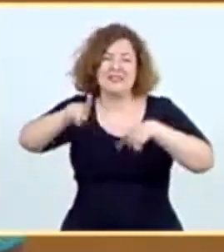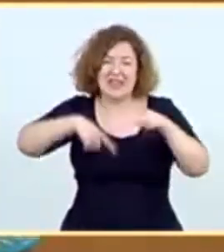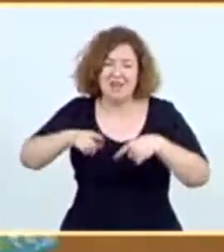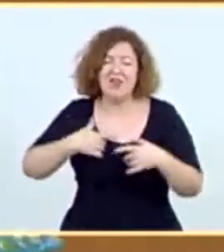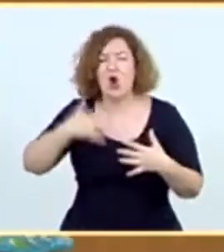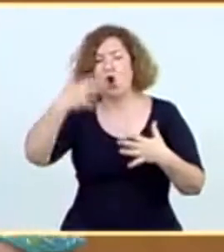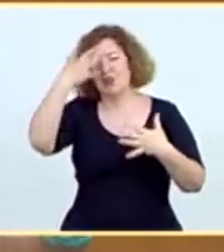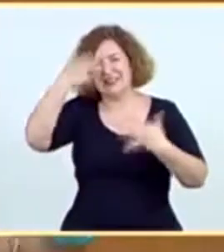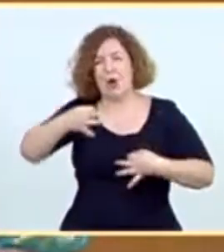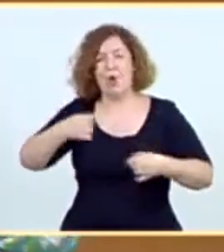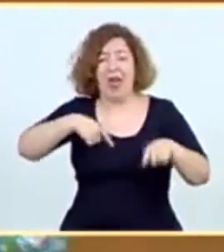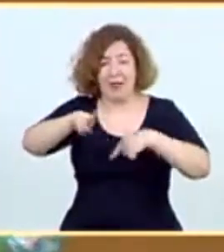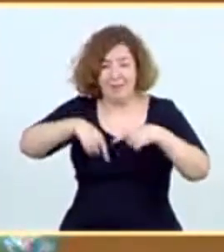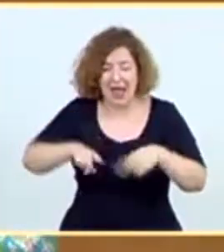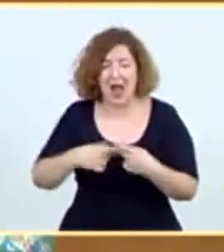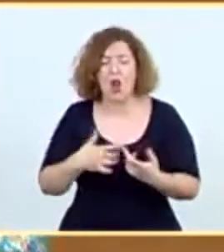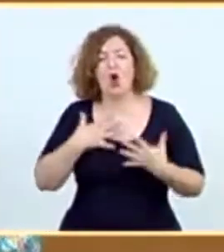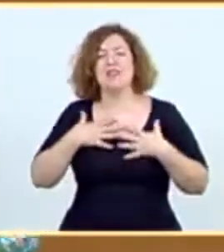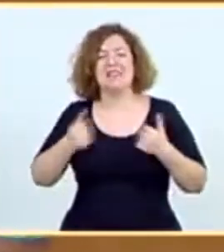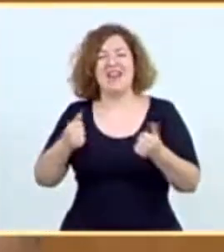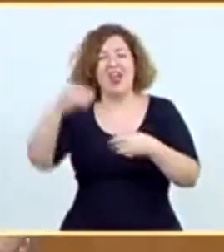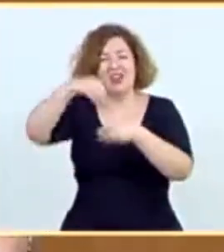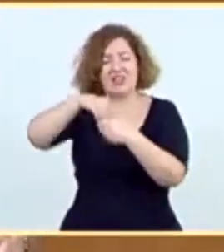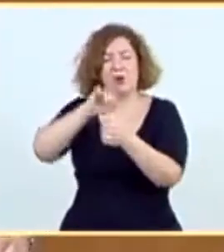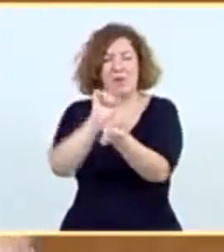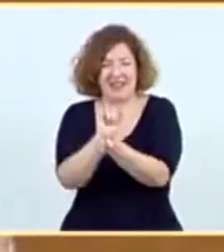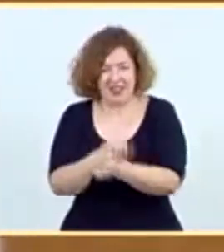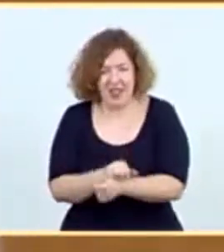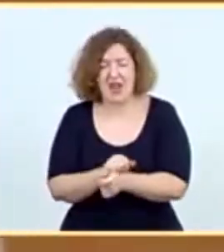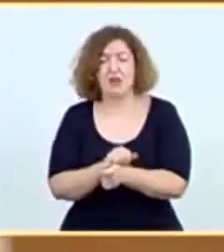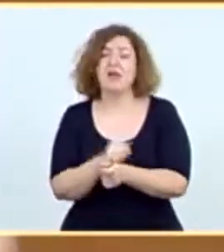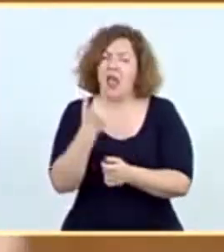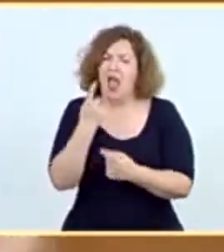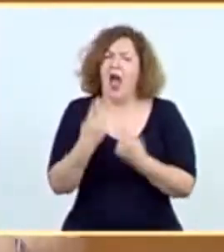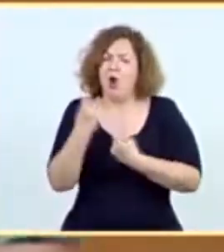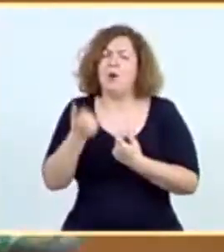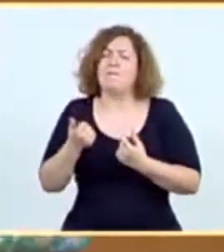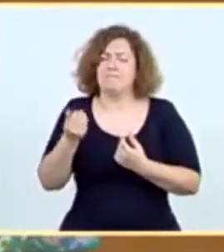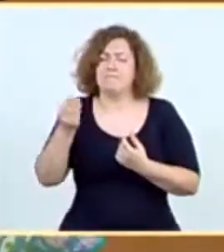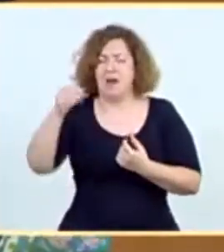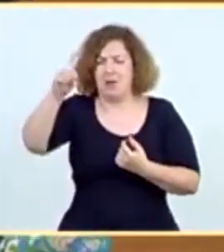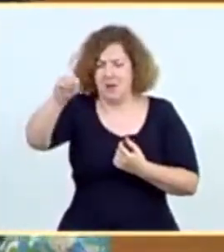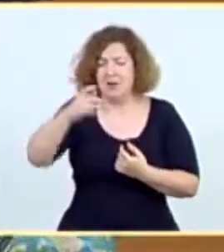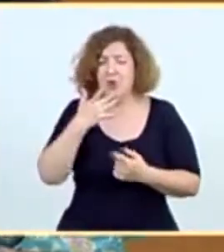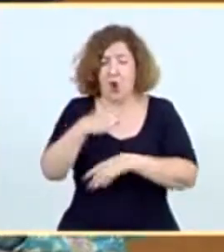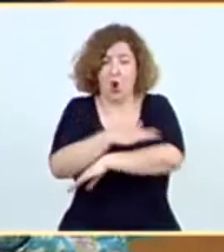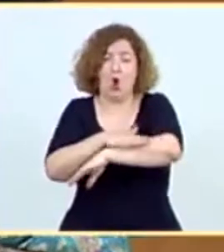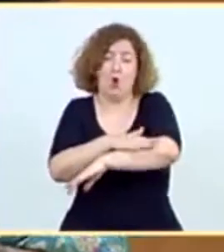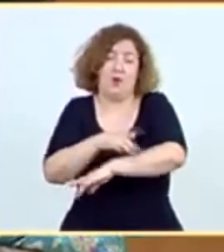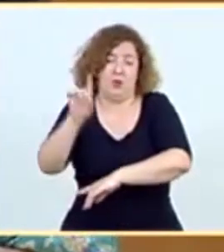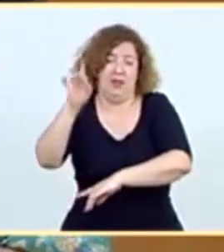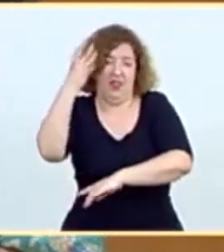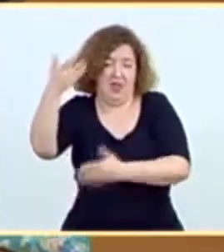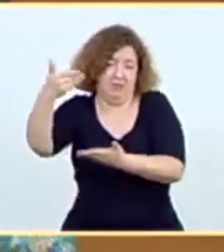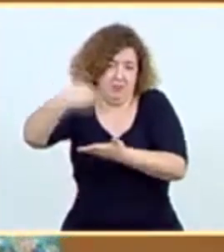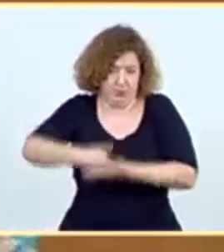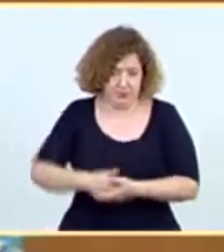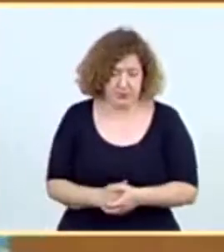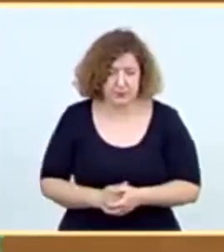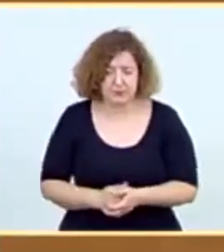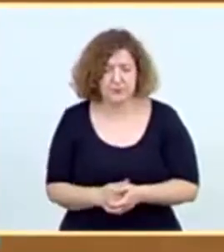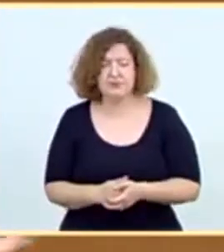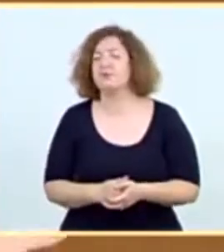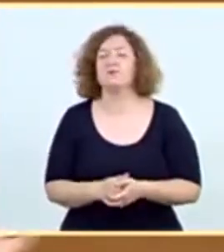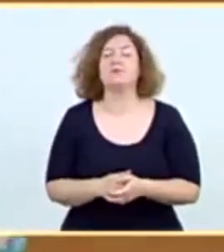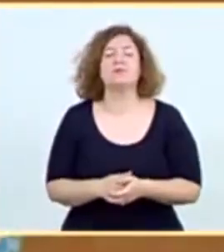seguridad vial o sanidad penitenciaria. Algunas más que seguramente el gobierno de Navarra pondrá sobre la mesa. Señoría,